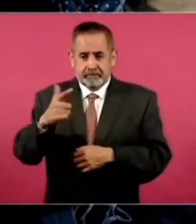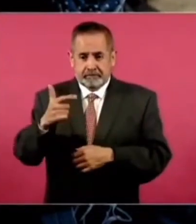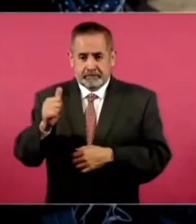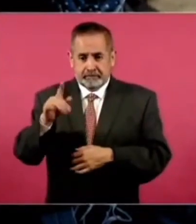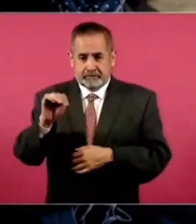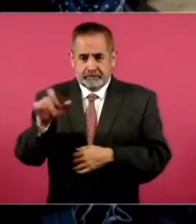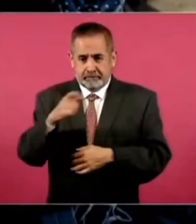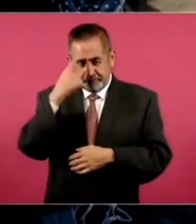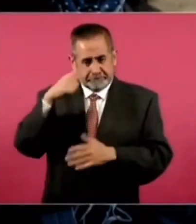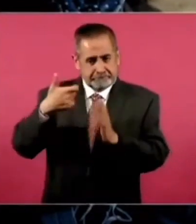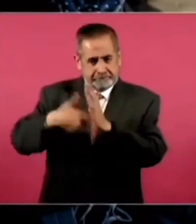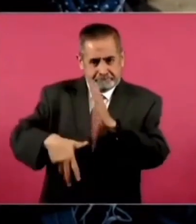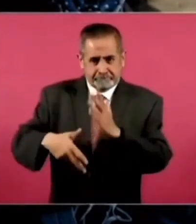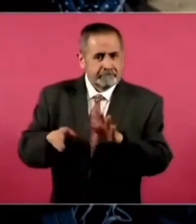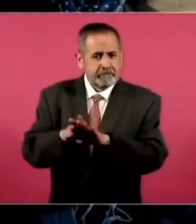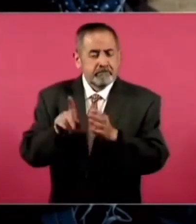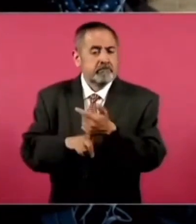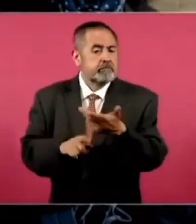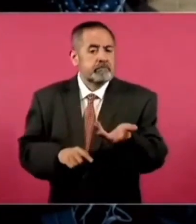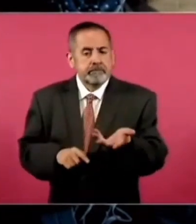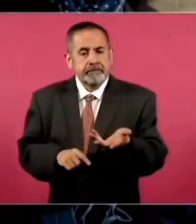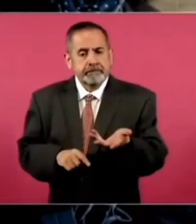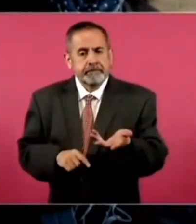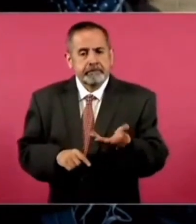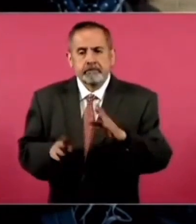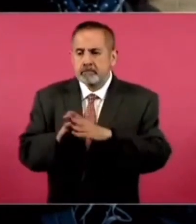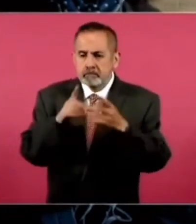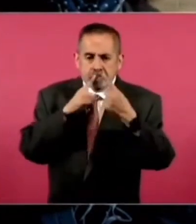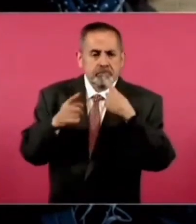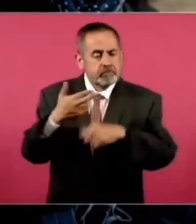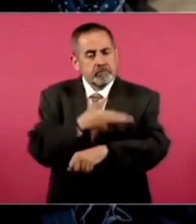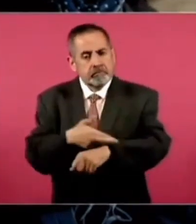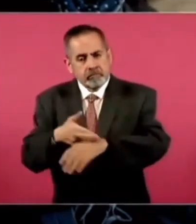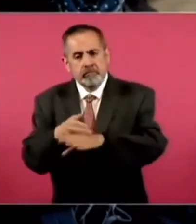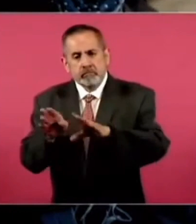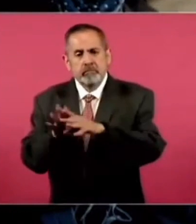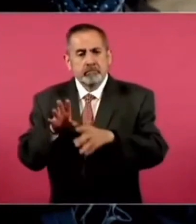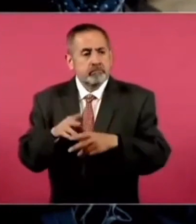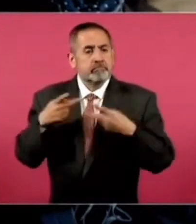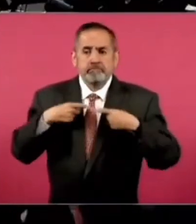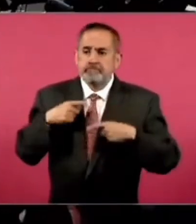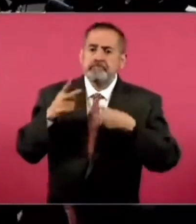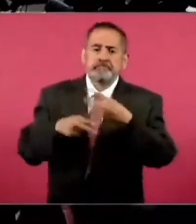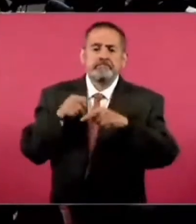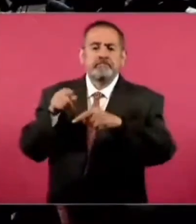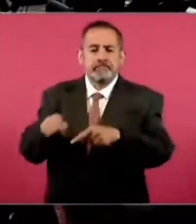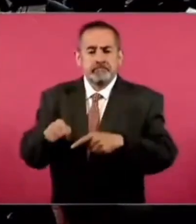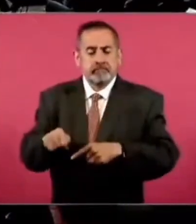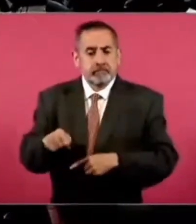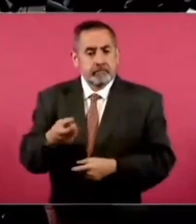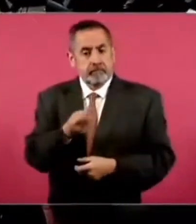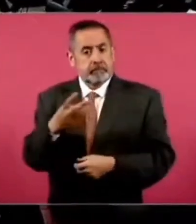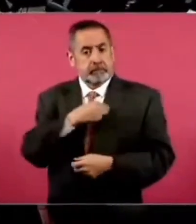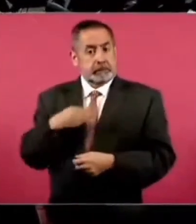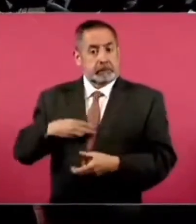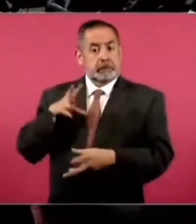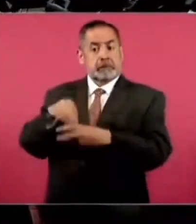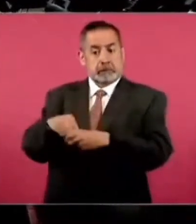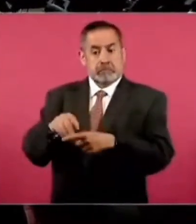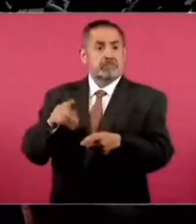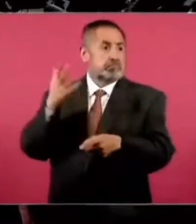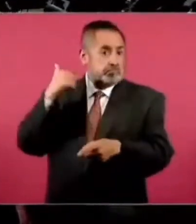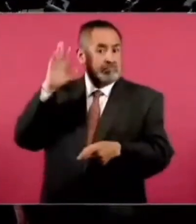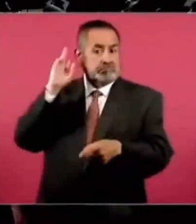precios? Porque finalmente son unas tiendas que regularmente la gente acudía, incluso hasta había membresías, hace